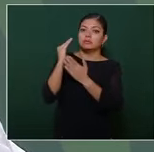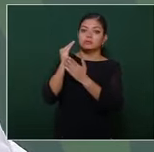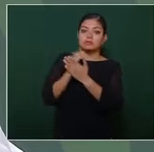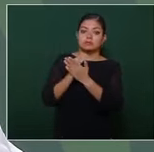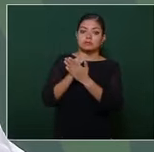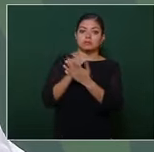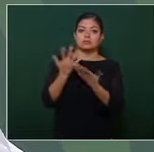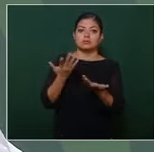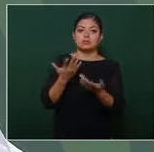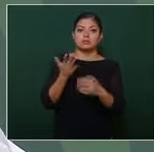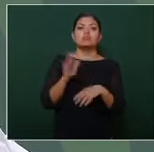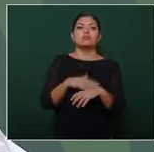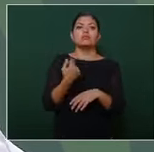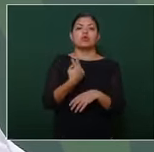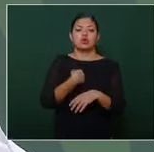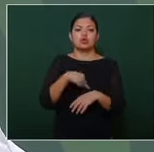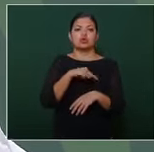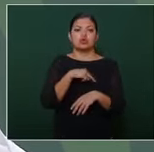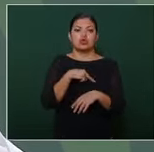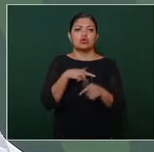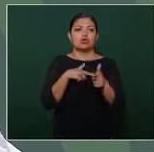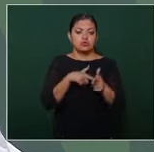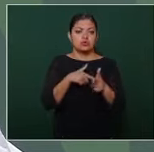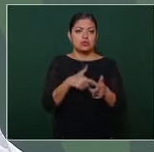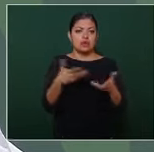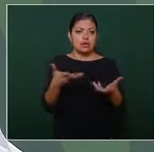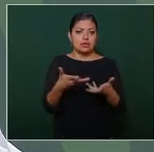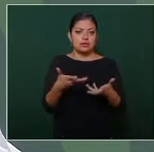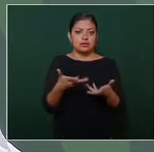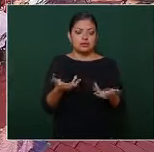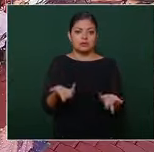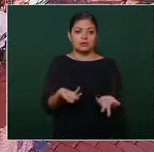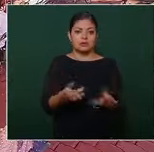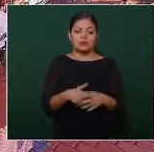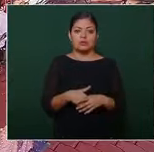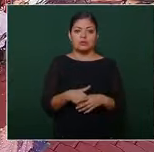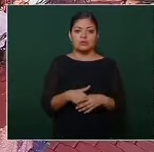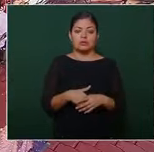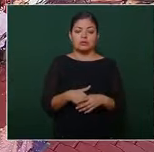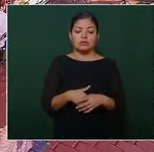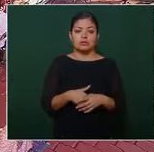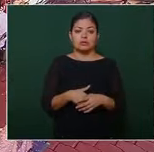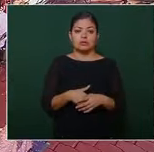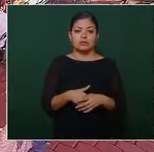por lo que hemos hecho y vamos a seguir haciendo y así